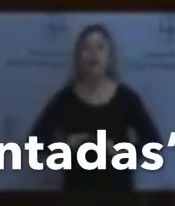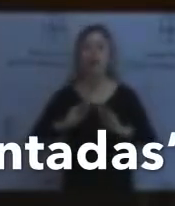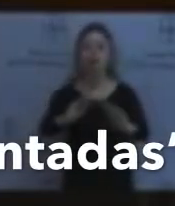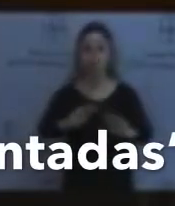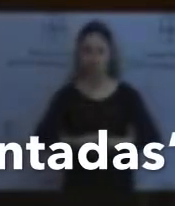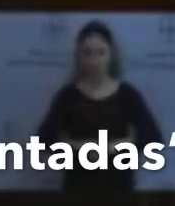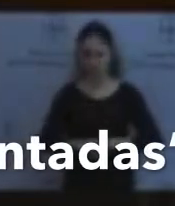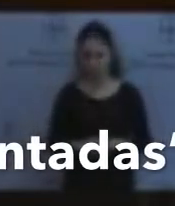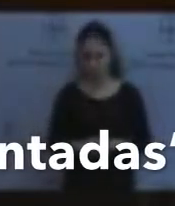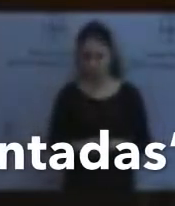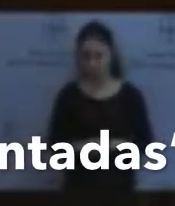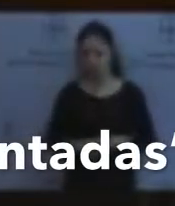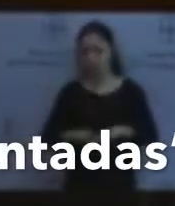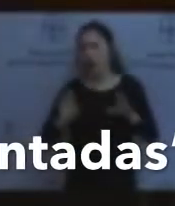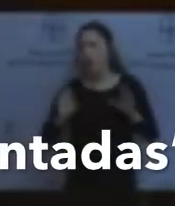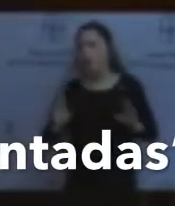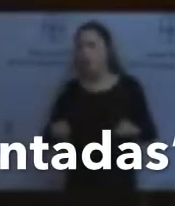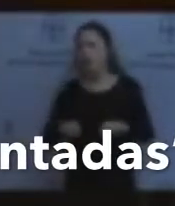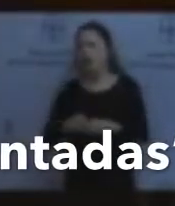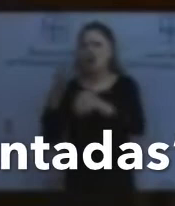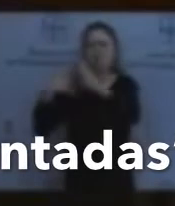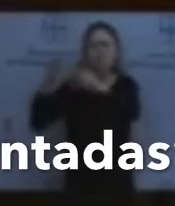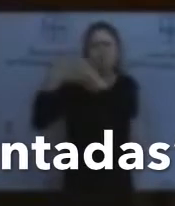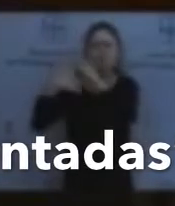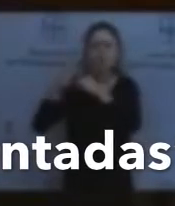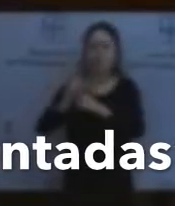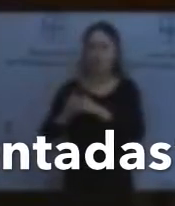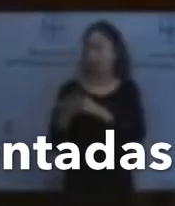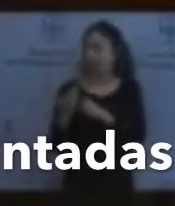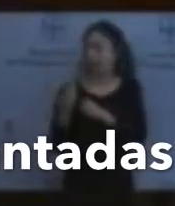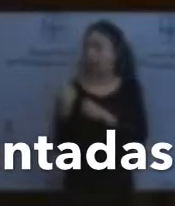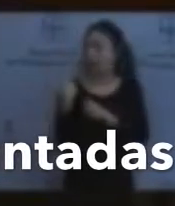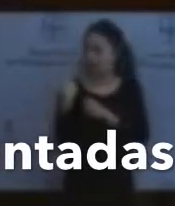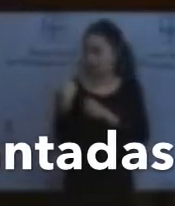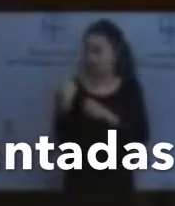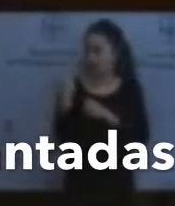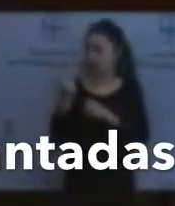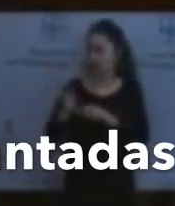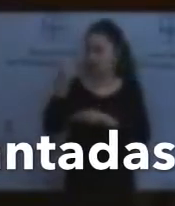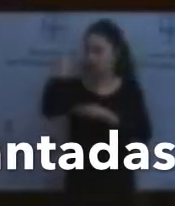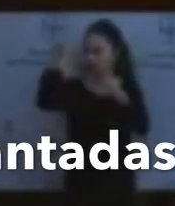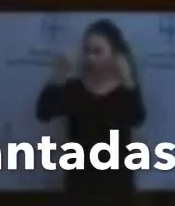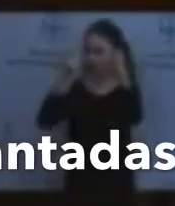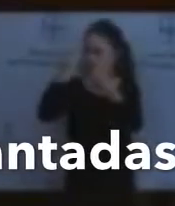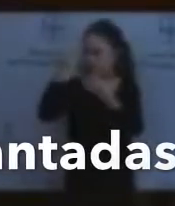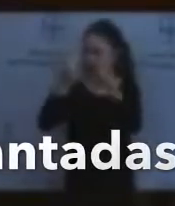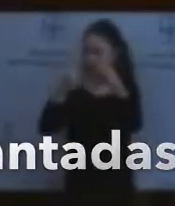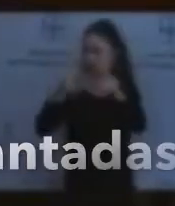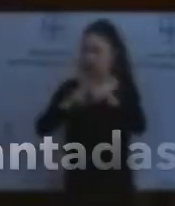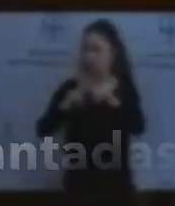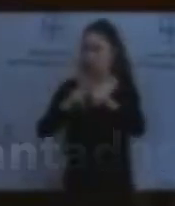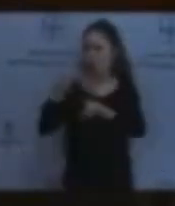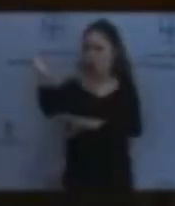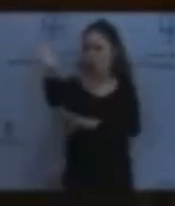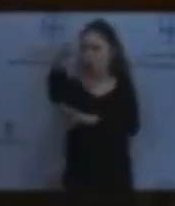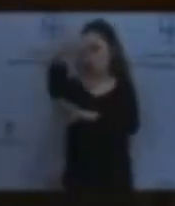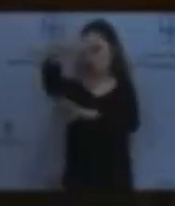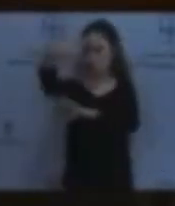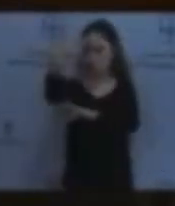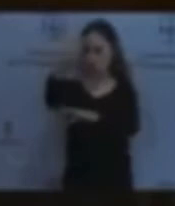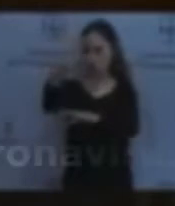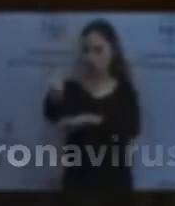atrás. Algo más reciente que también da que pensar, como la siembra de banderas que hicieron ustedes el otro día, 53.000 de la